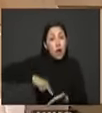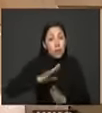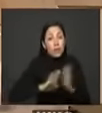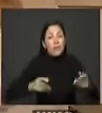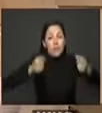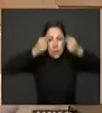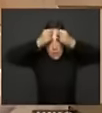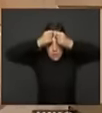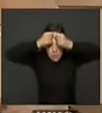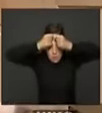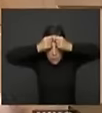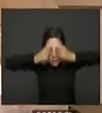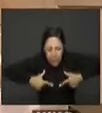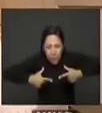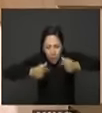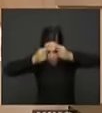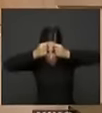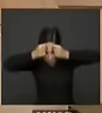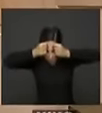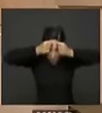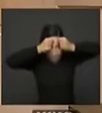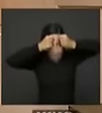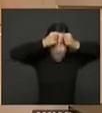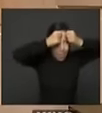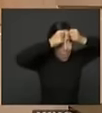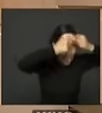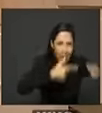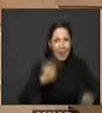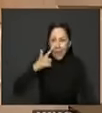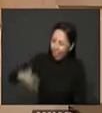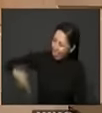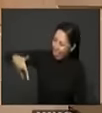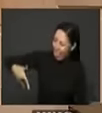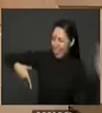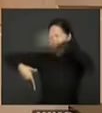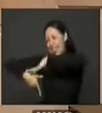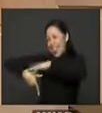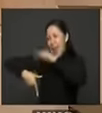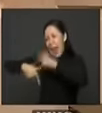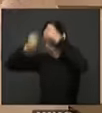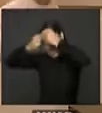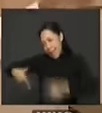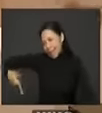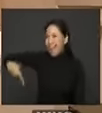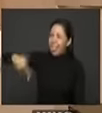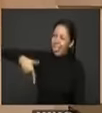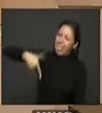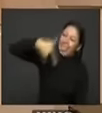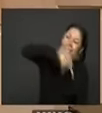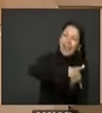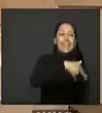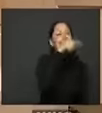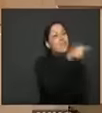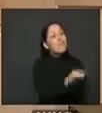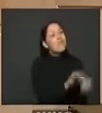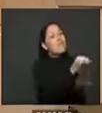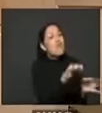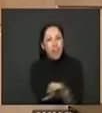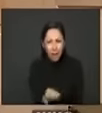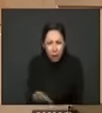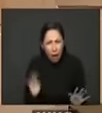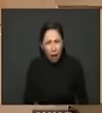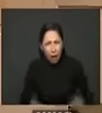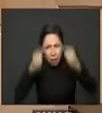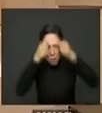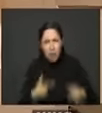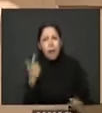no se lleva el Estado no es una maleta que se transporta de Bogotá a las regiones como si